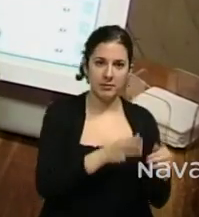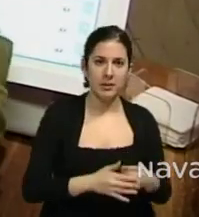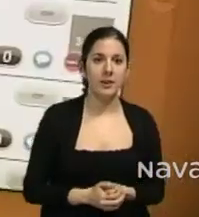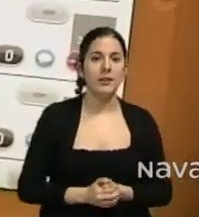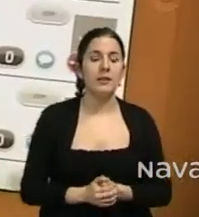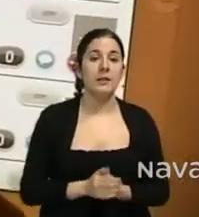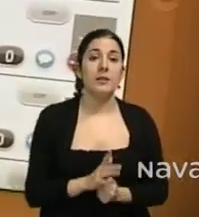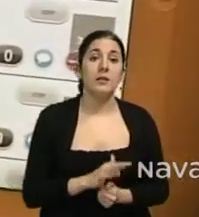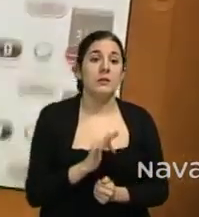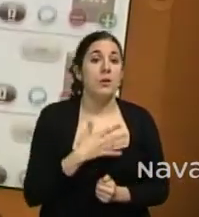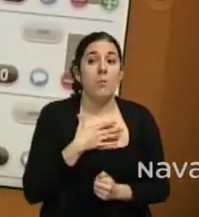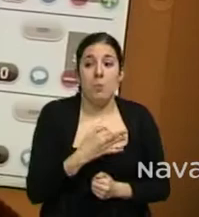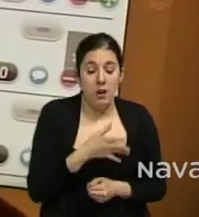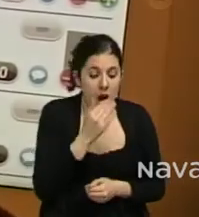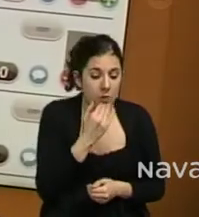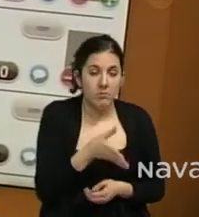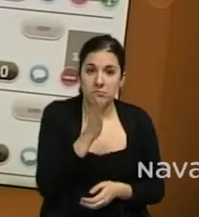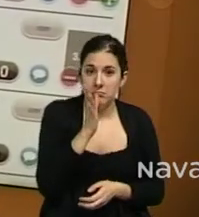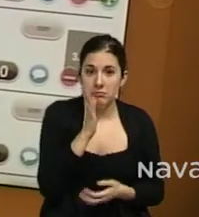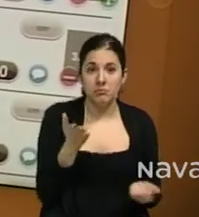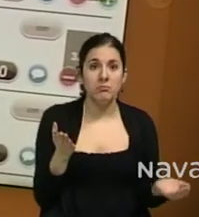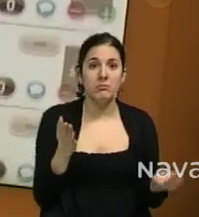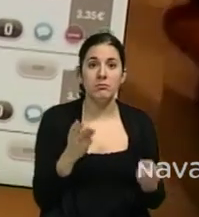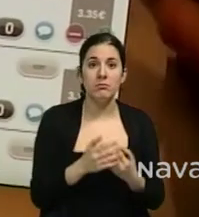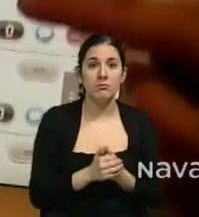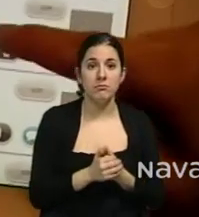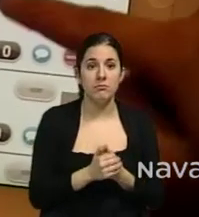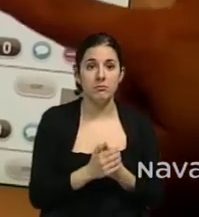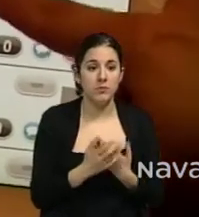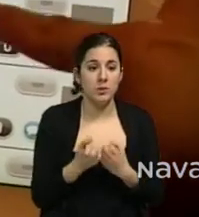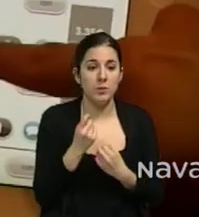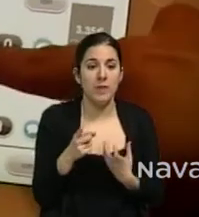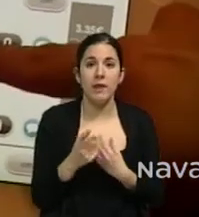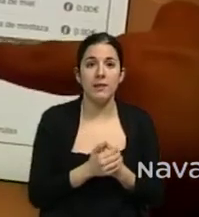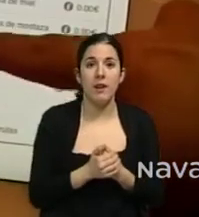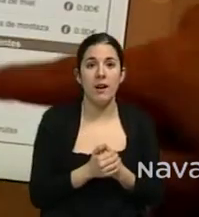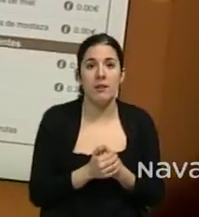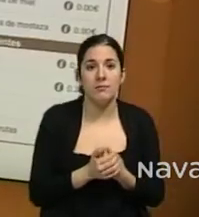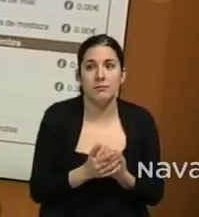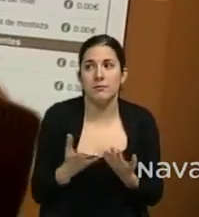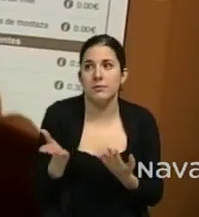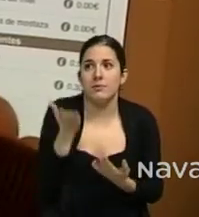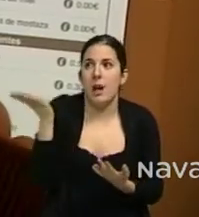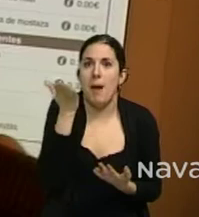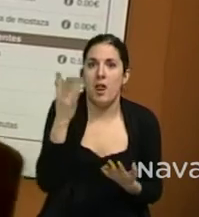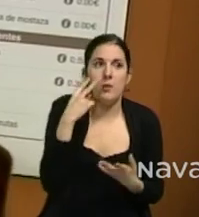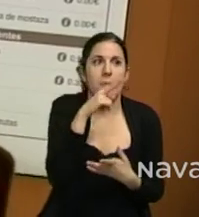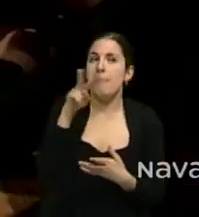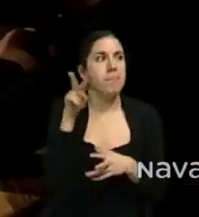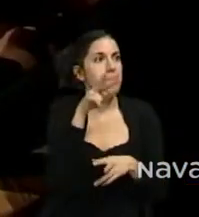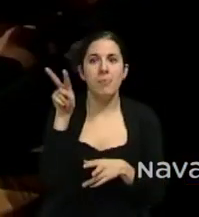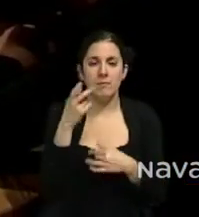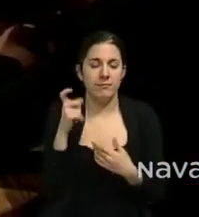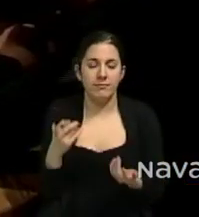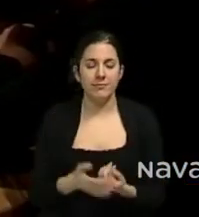tomarse su consumición sin tener que estar pendiente del camarero en sí.